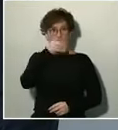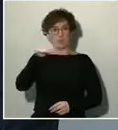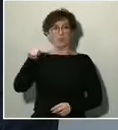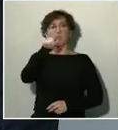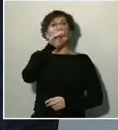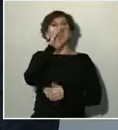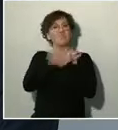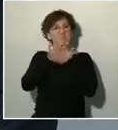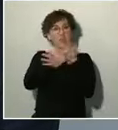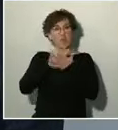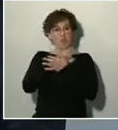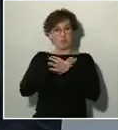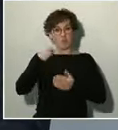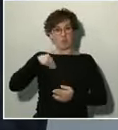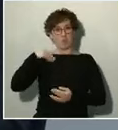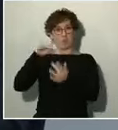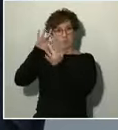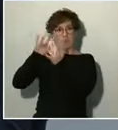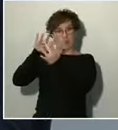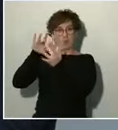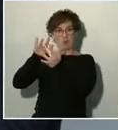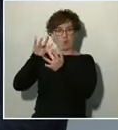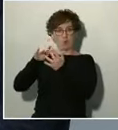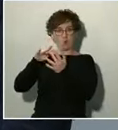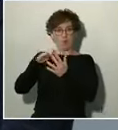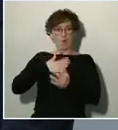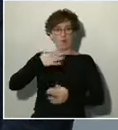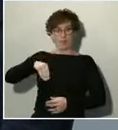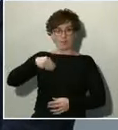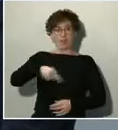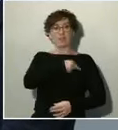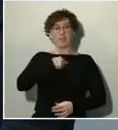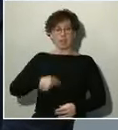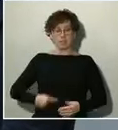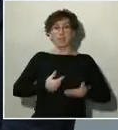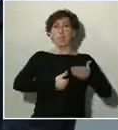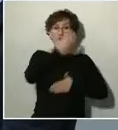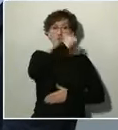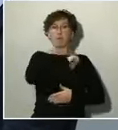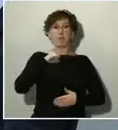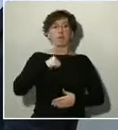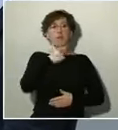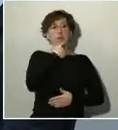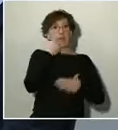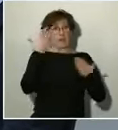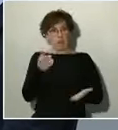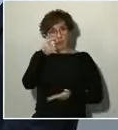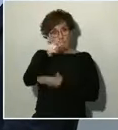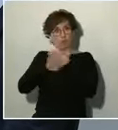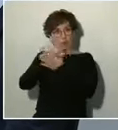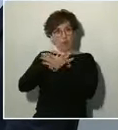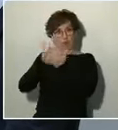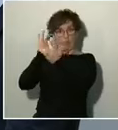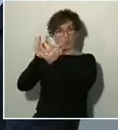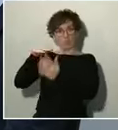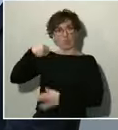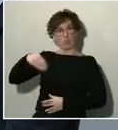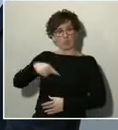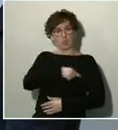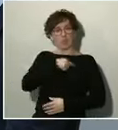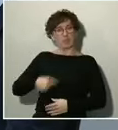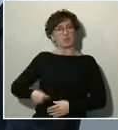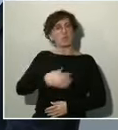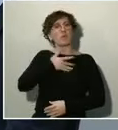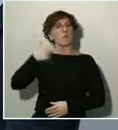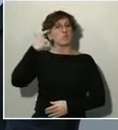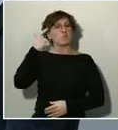El independiente le pregunta, dado que ha hablado con el presidente chino, querríamos saber si se ha cursado alguna petición de ayuda de material